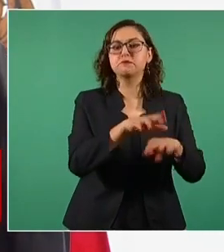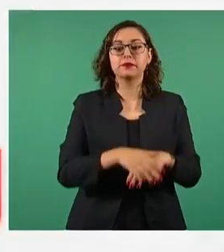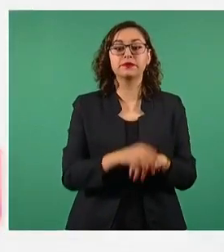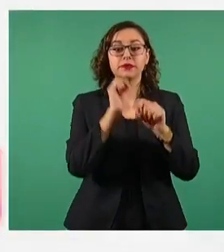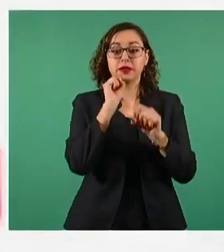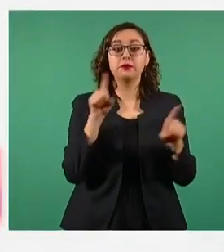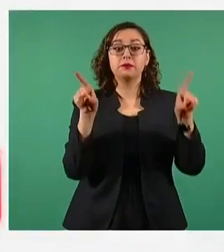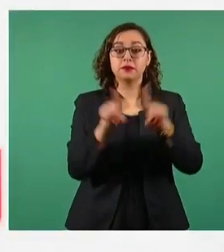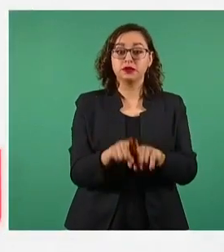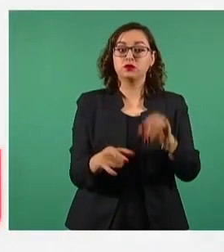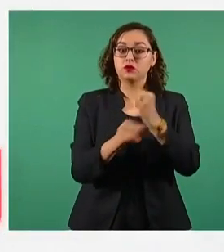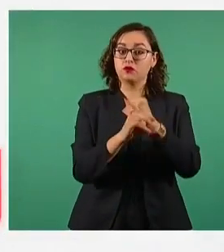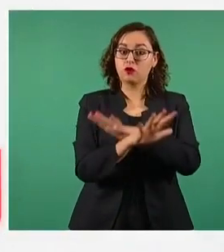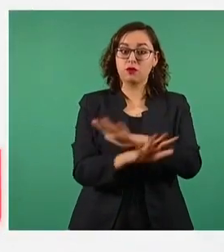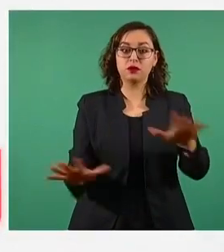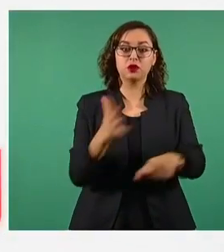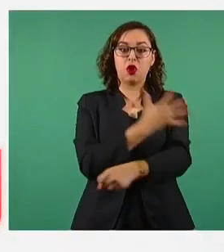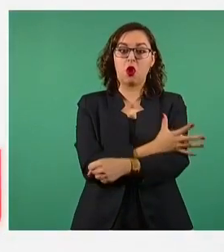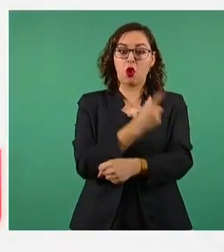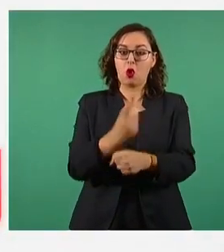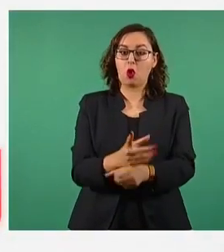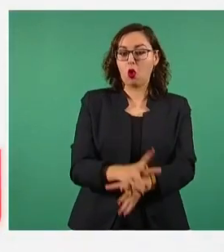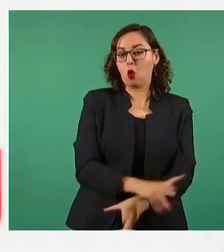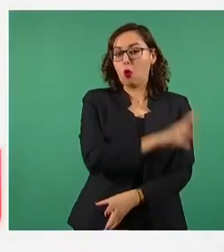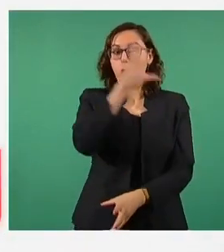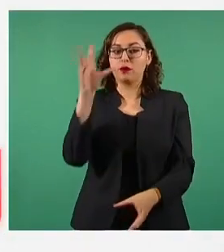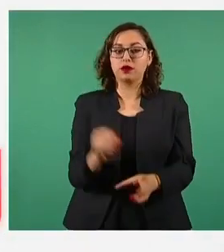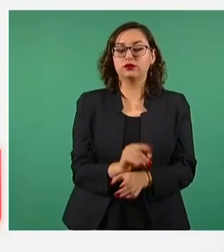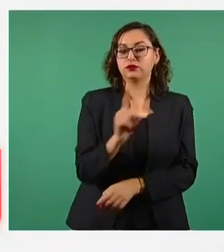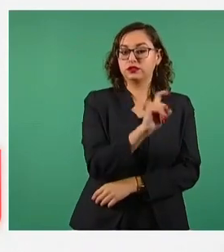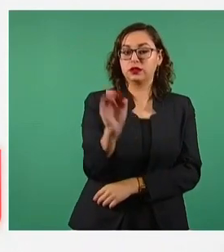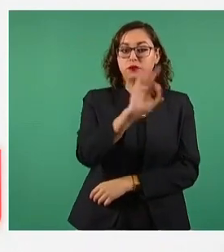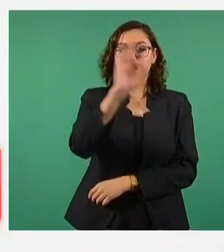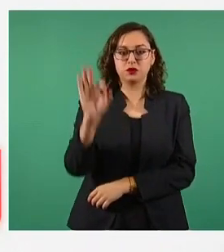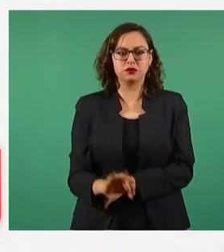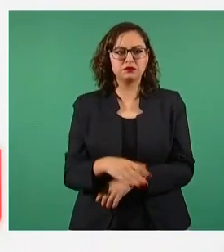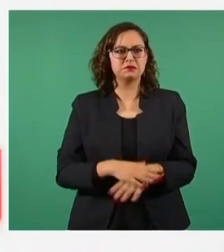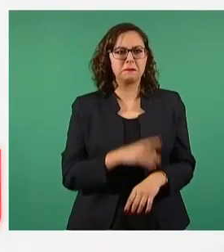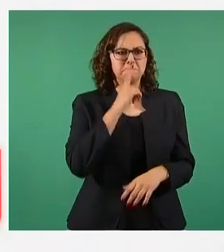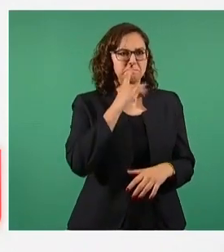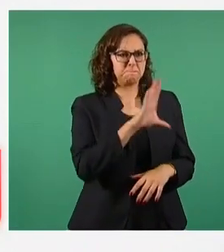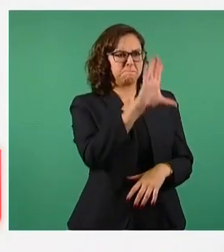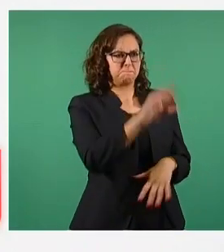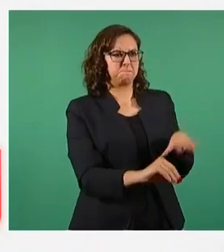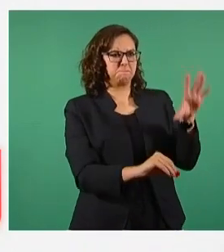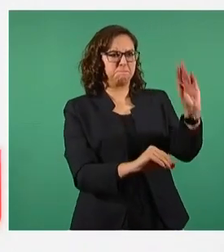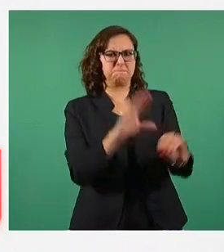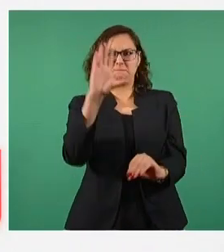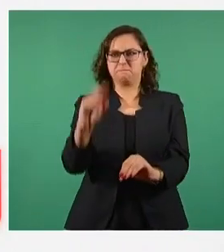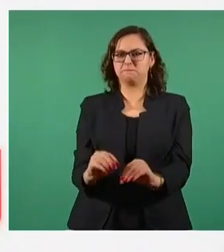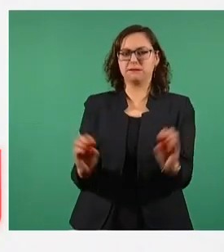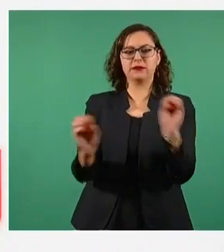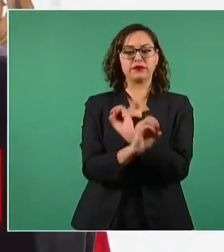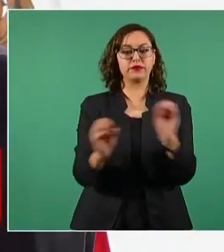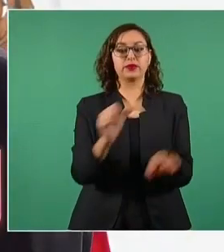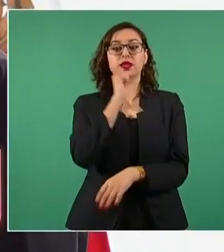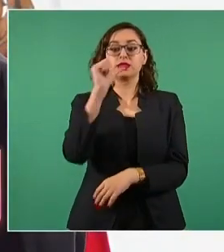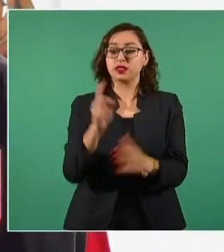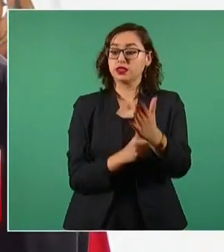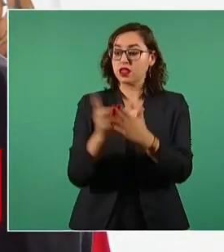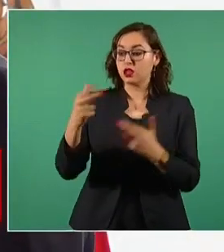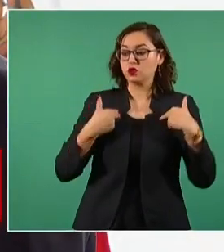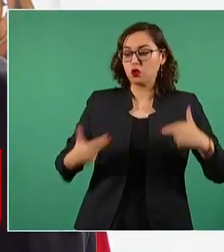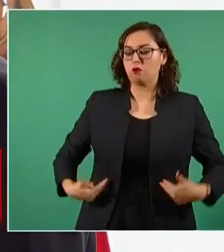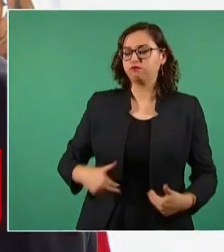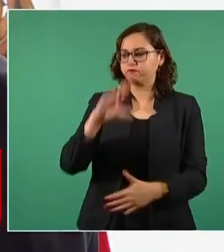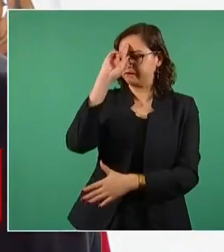a la información, no se censura a nadie, no se violan los derechos humanos, el gobierno